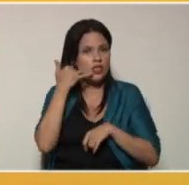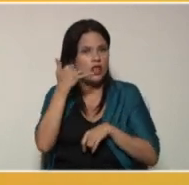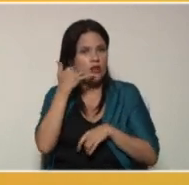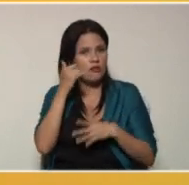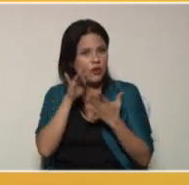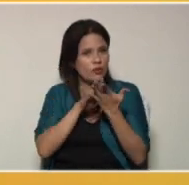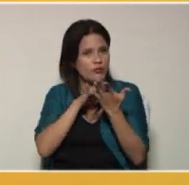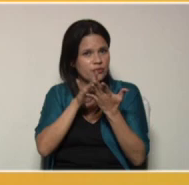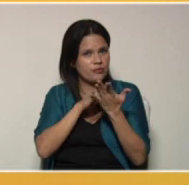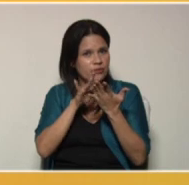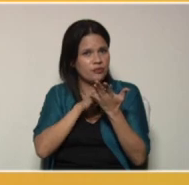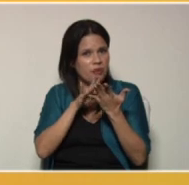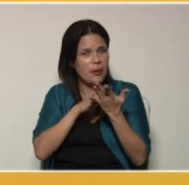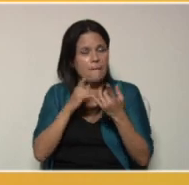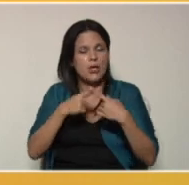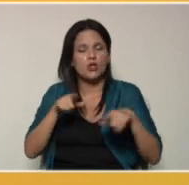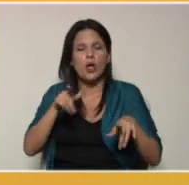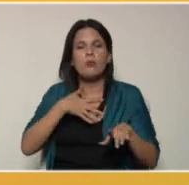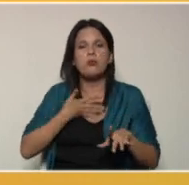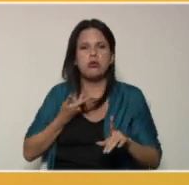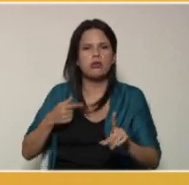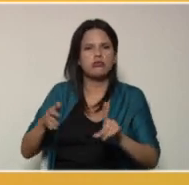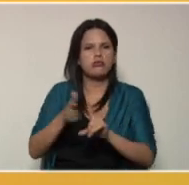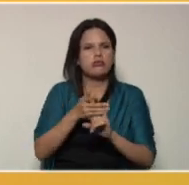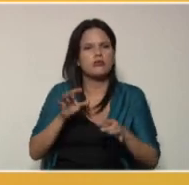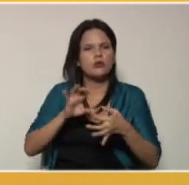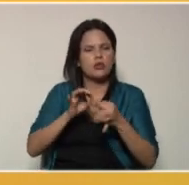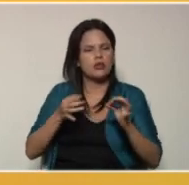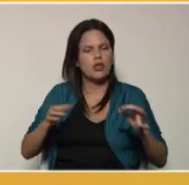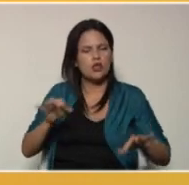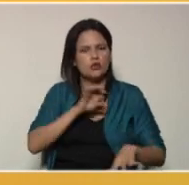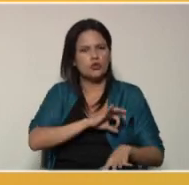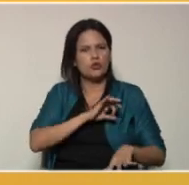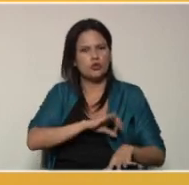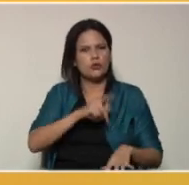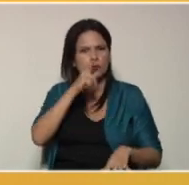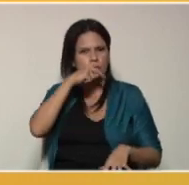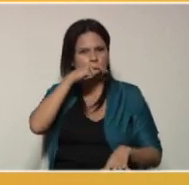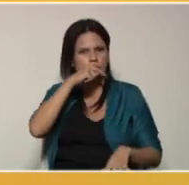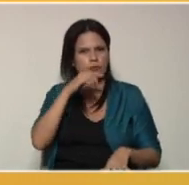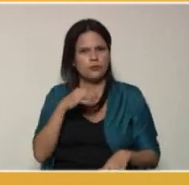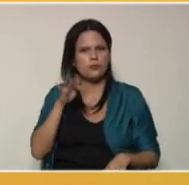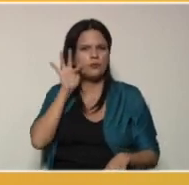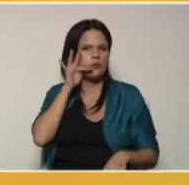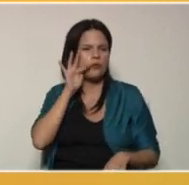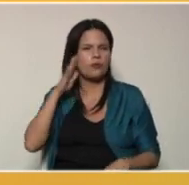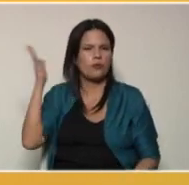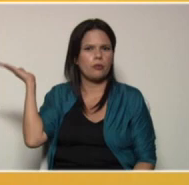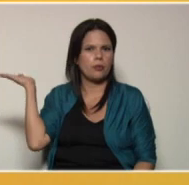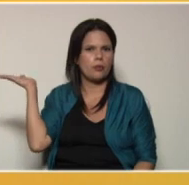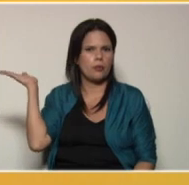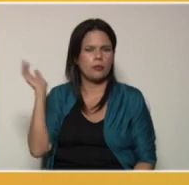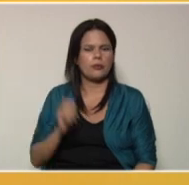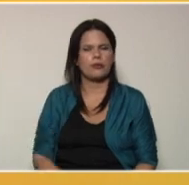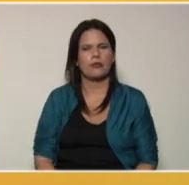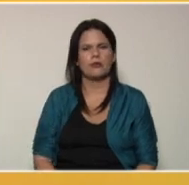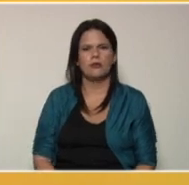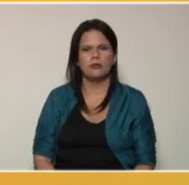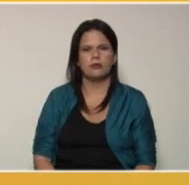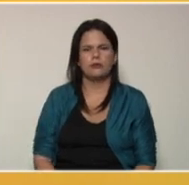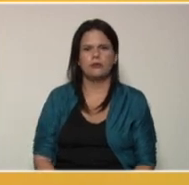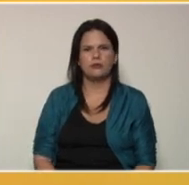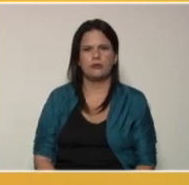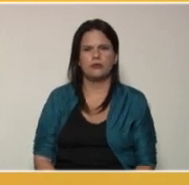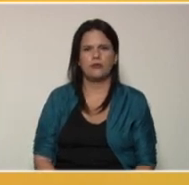móviles para que ustedes puedan ingresar también en nuestras redes sociales, en Twitter, Instagram y Facebook, arroba MPP Educación.